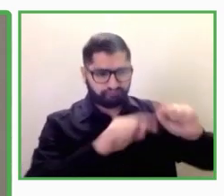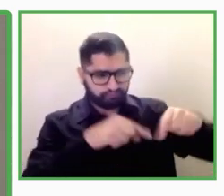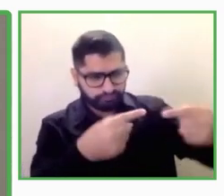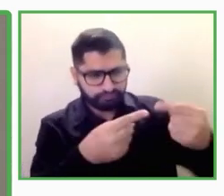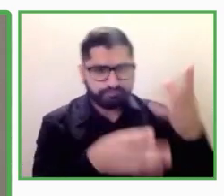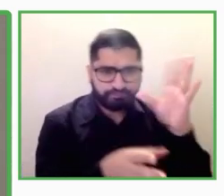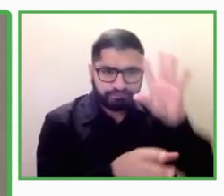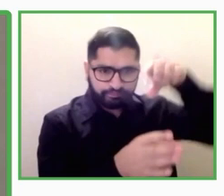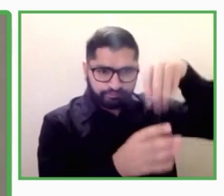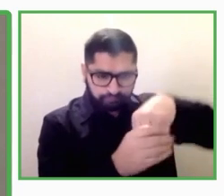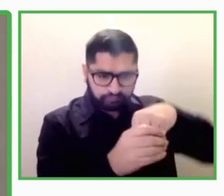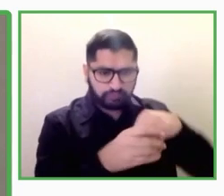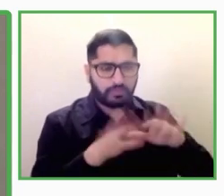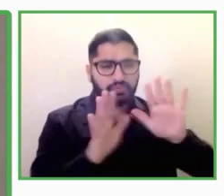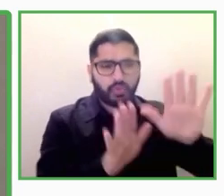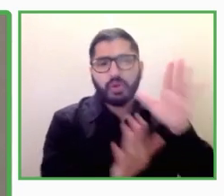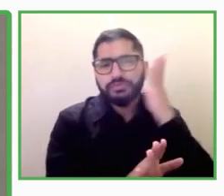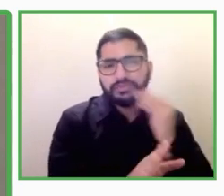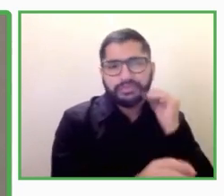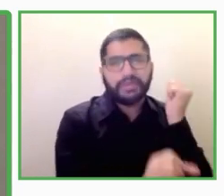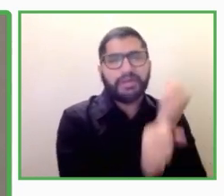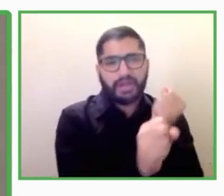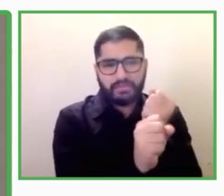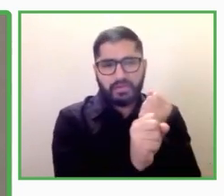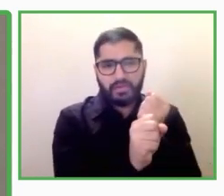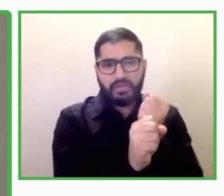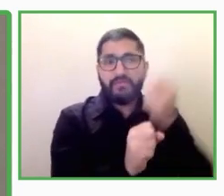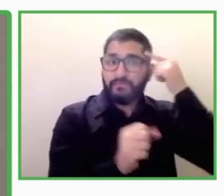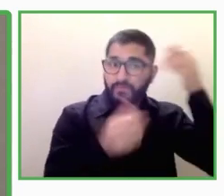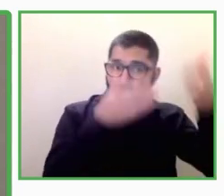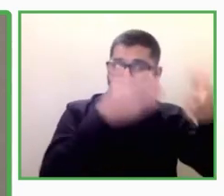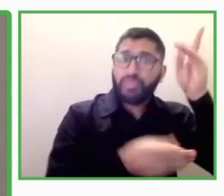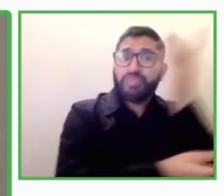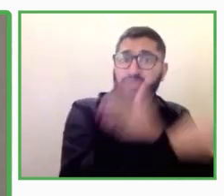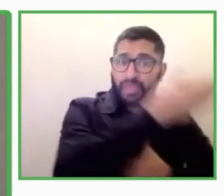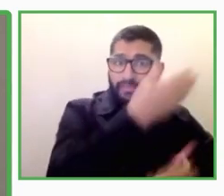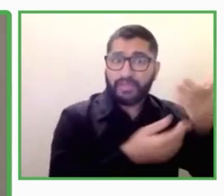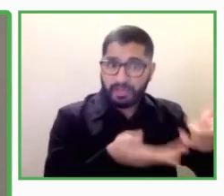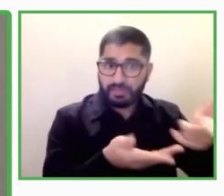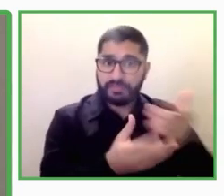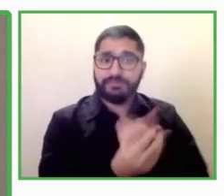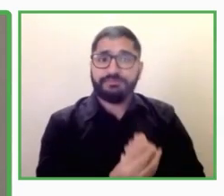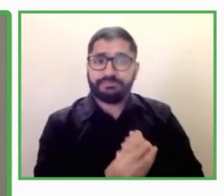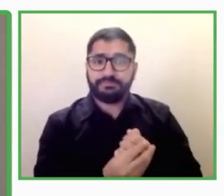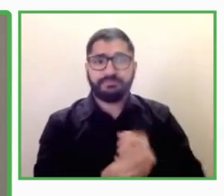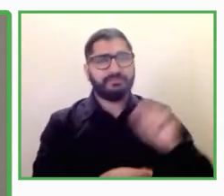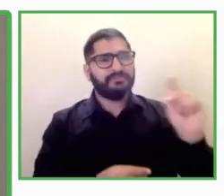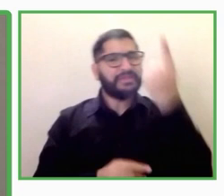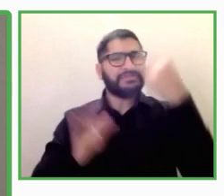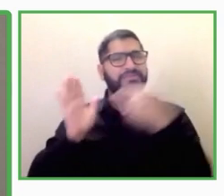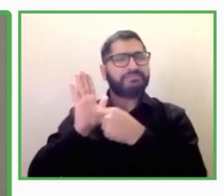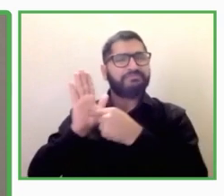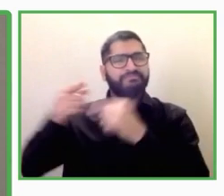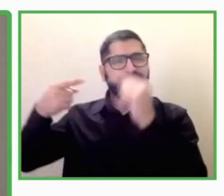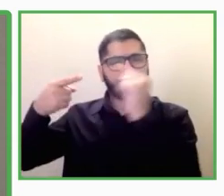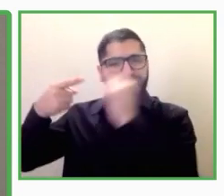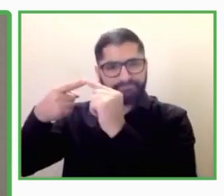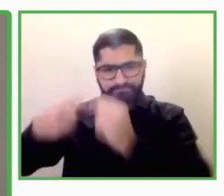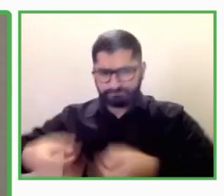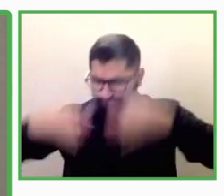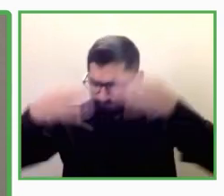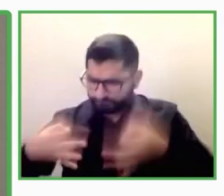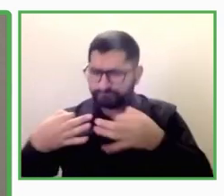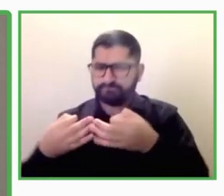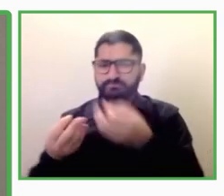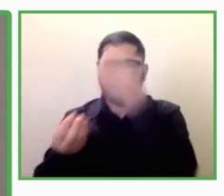En primer lugar, pensamos que tiene que haber una correcta información sobre el estado de situación de las personas con discapacidad en el mercado de